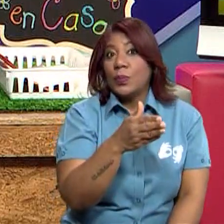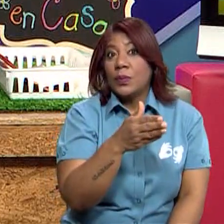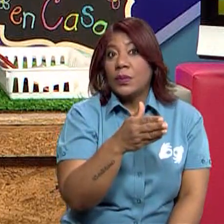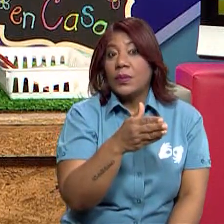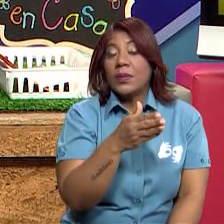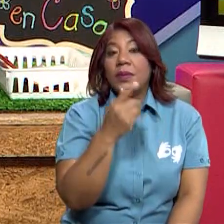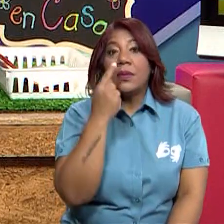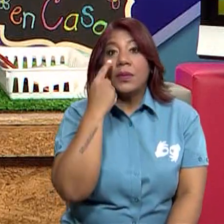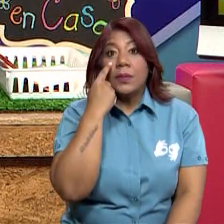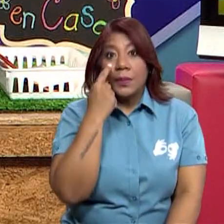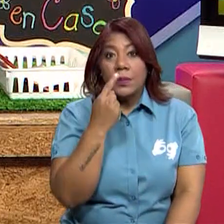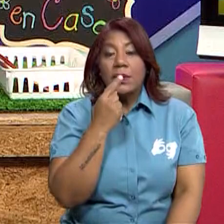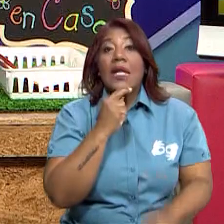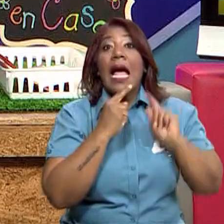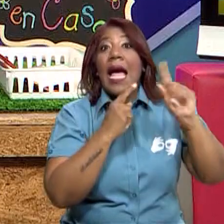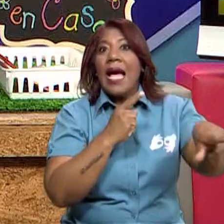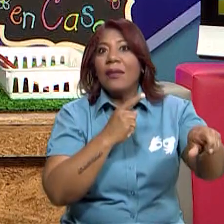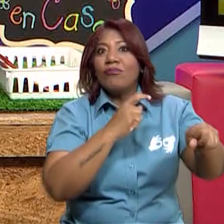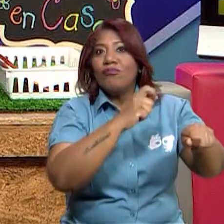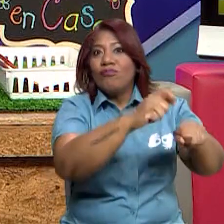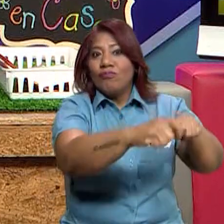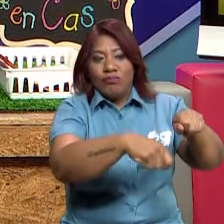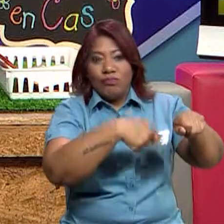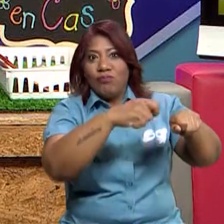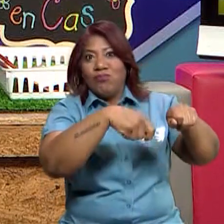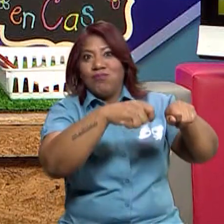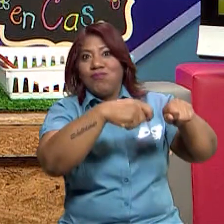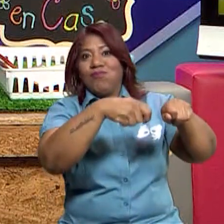tenemos la pesca.